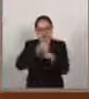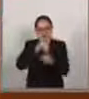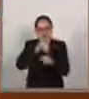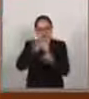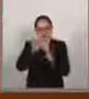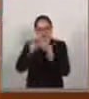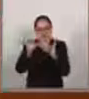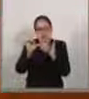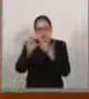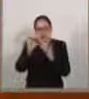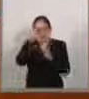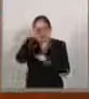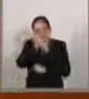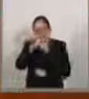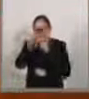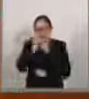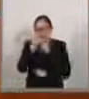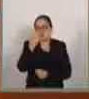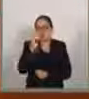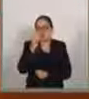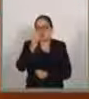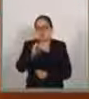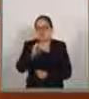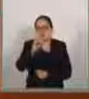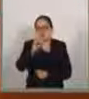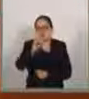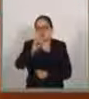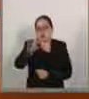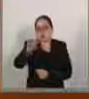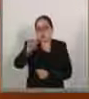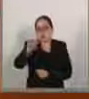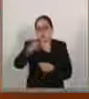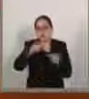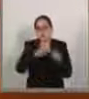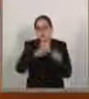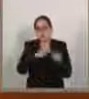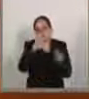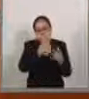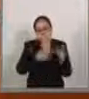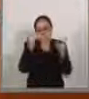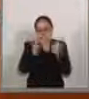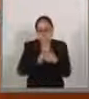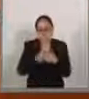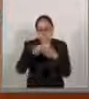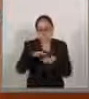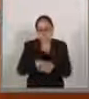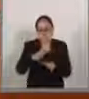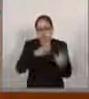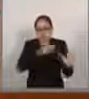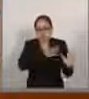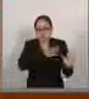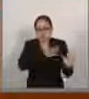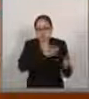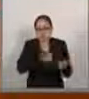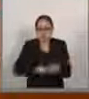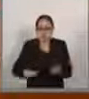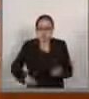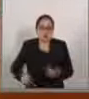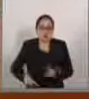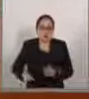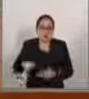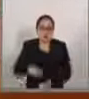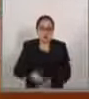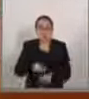169 de la Organización Internacional del Trabajo y el otro tiene que ver con compromisos gubernamentales